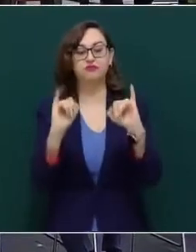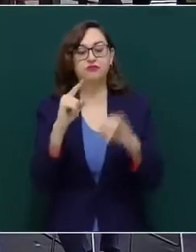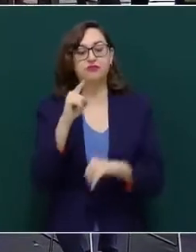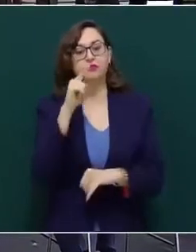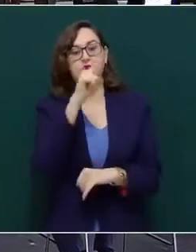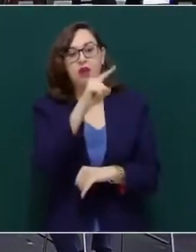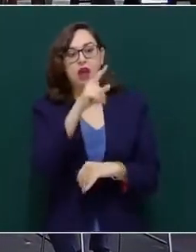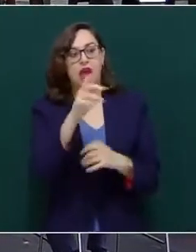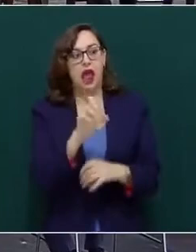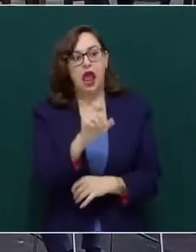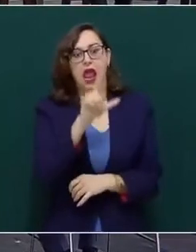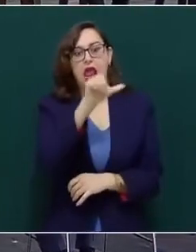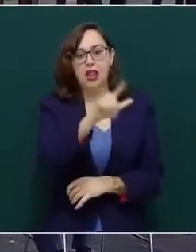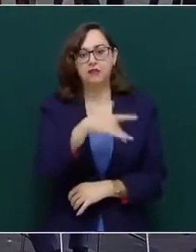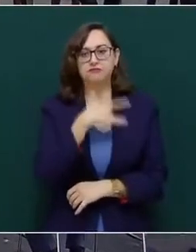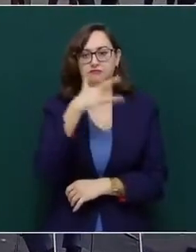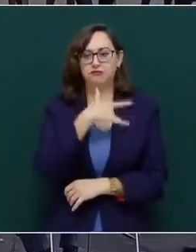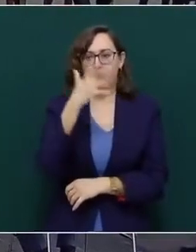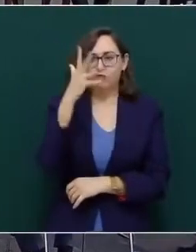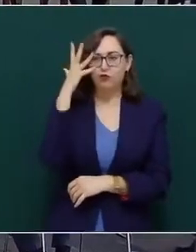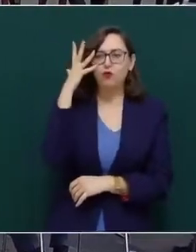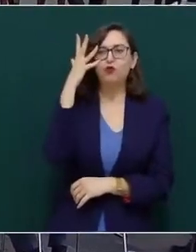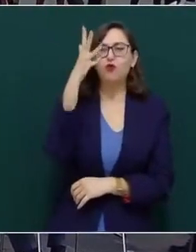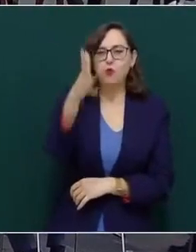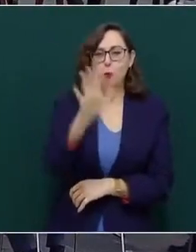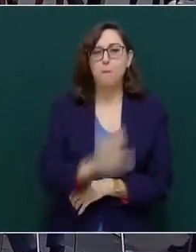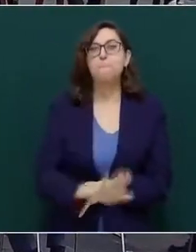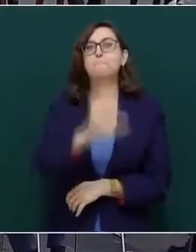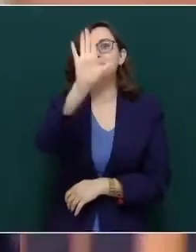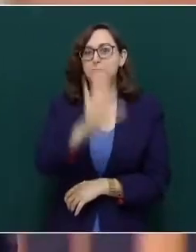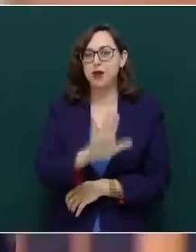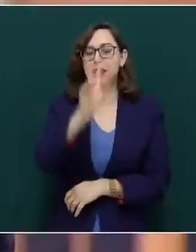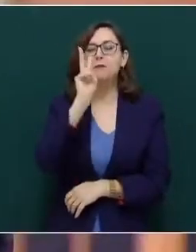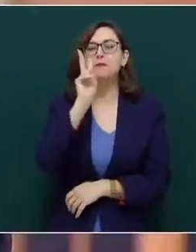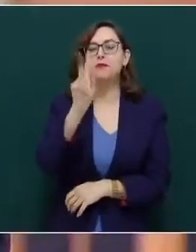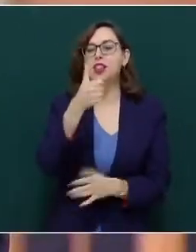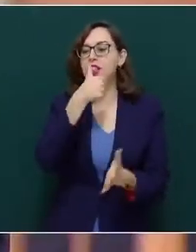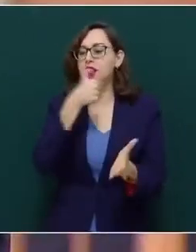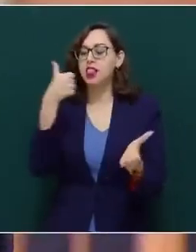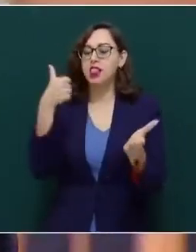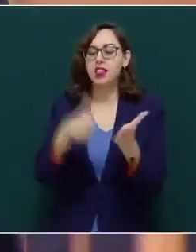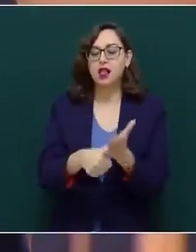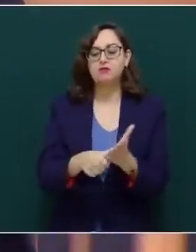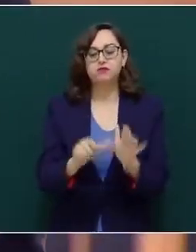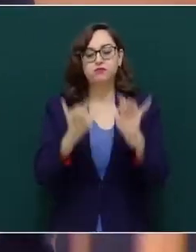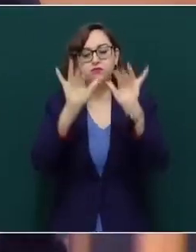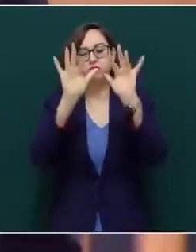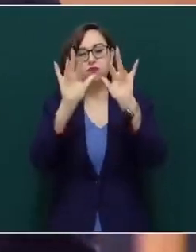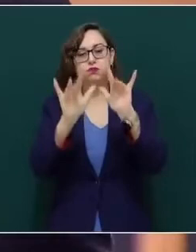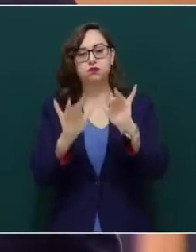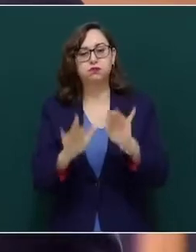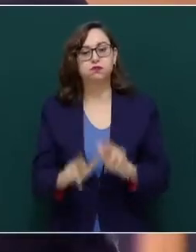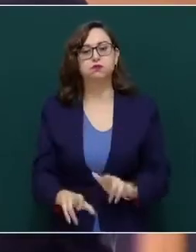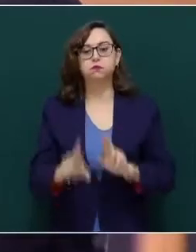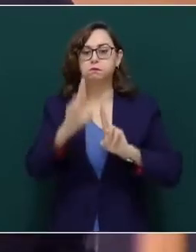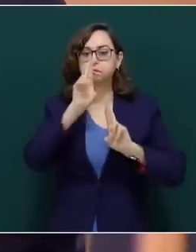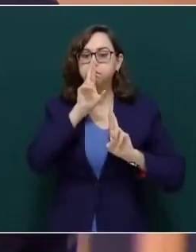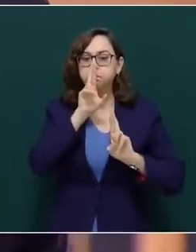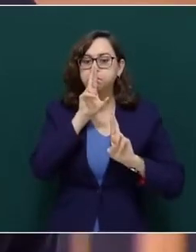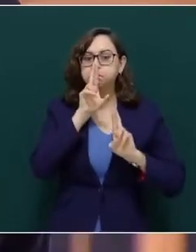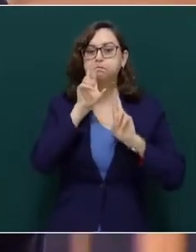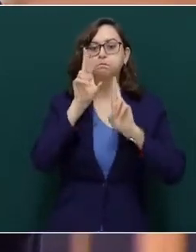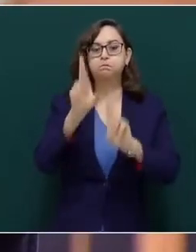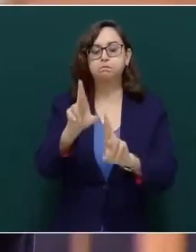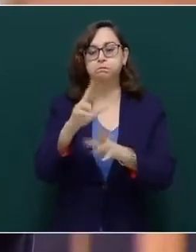especie de oráculo, dio respuesta por carta a una consulta que sobre la materia le